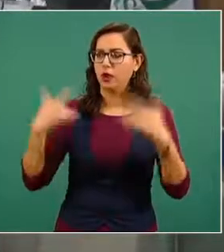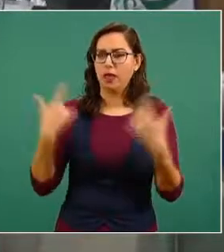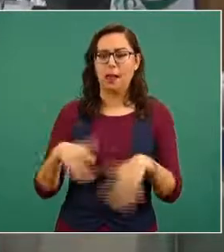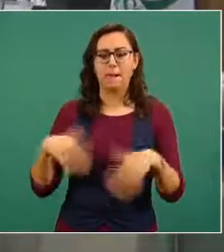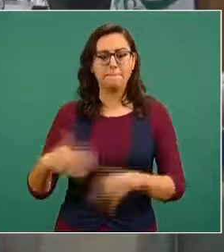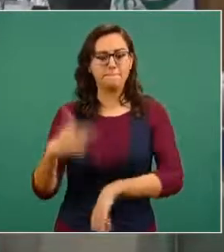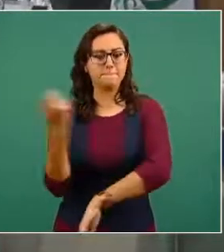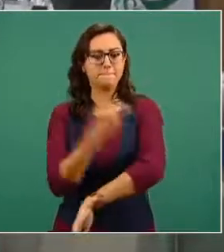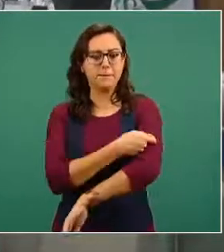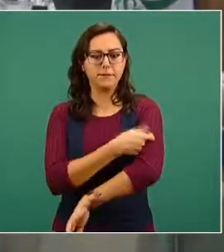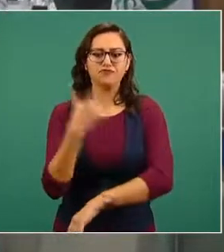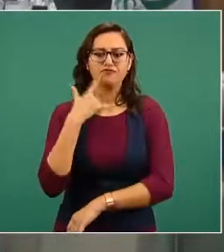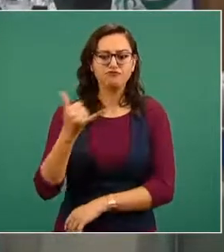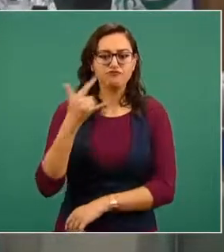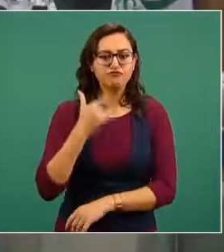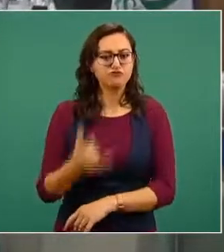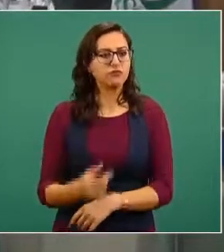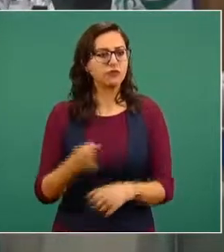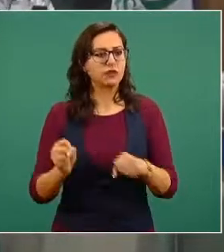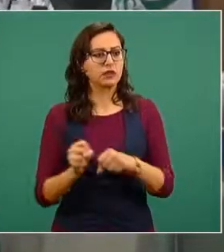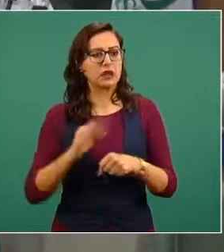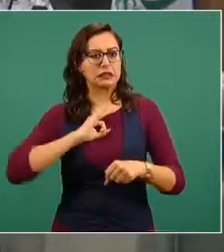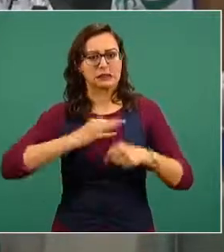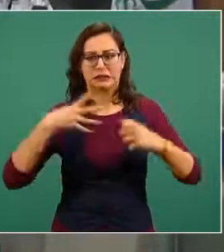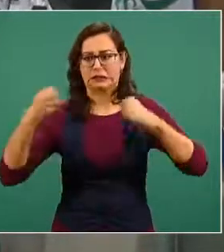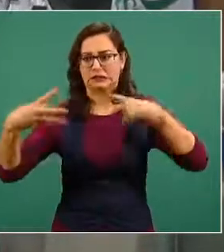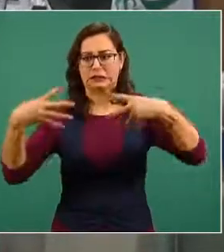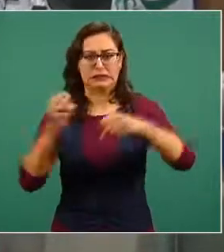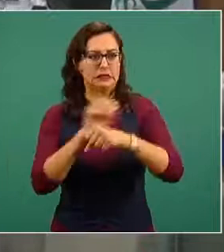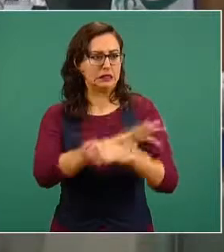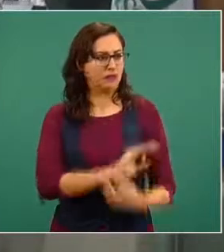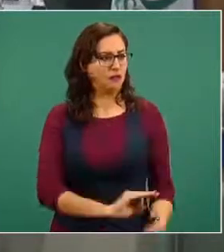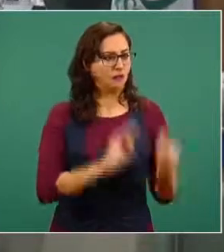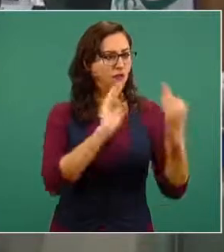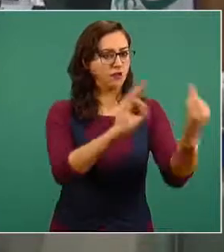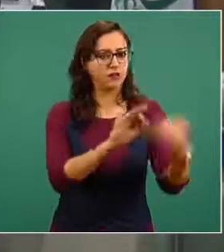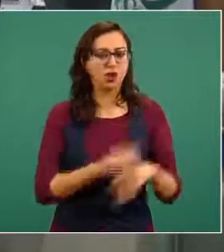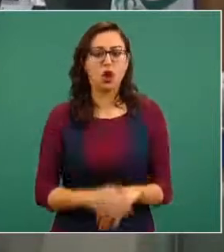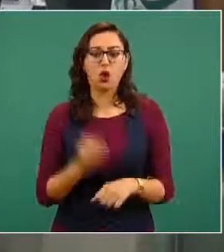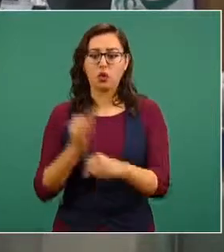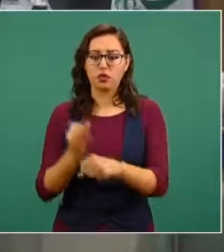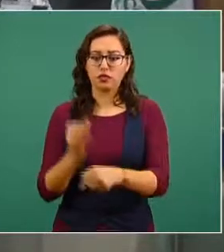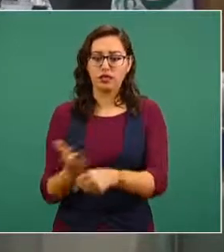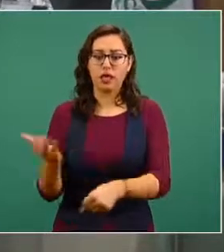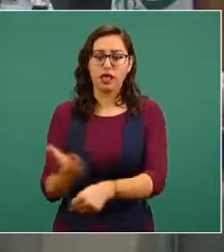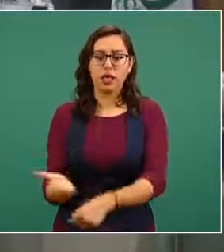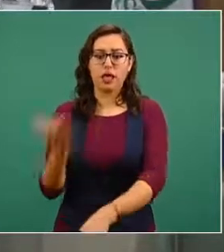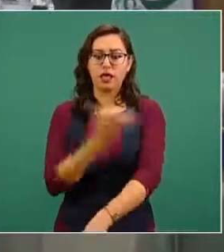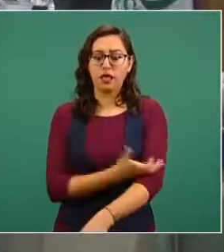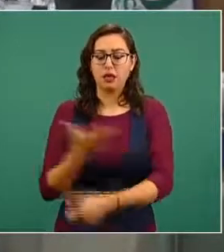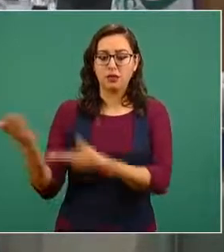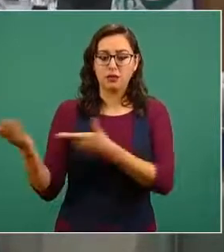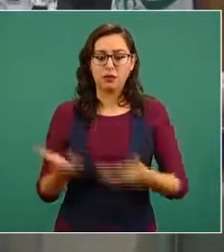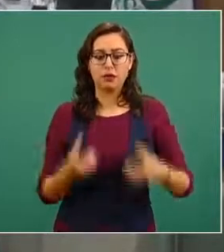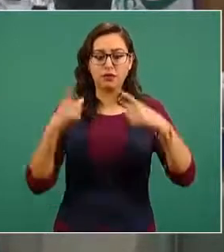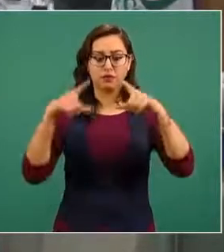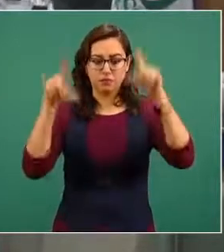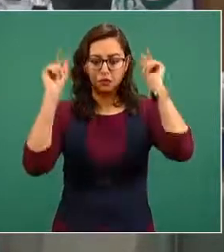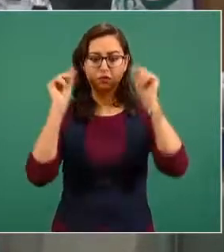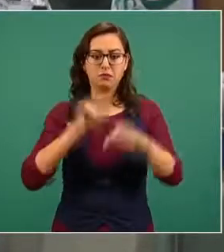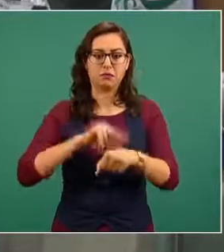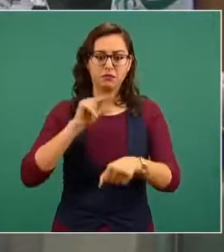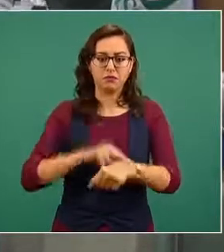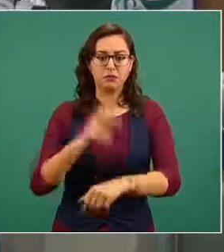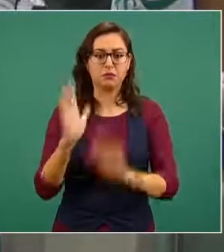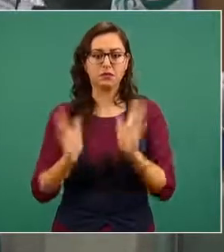todos los mexicanos por hacer frente a esta pandemia. En este lugar se encuentran compañeros de México y entreveras aplicando